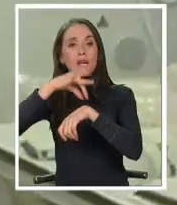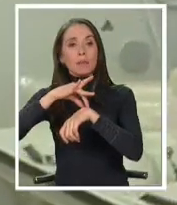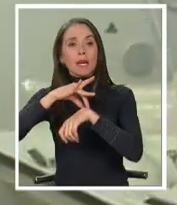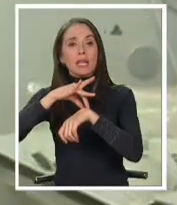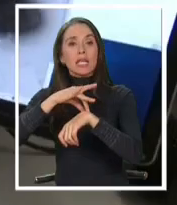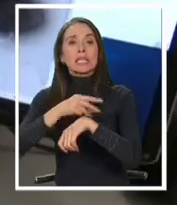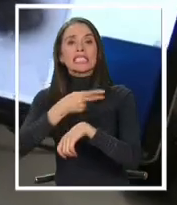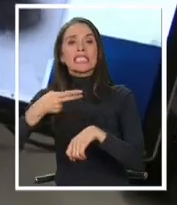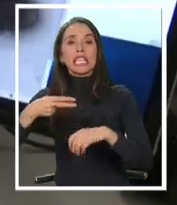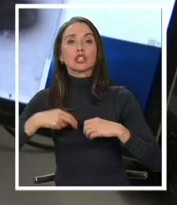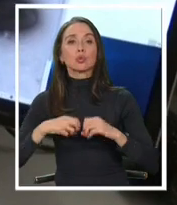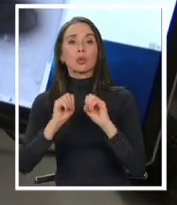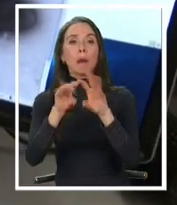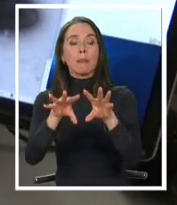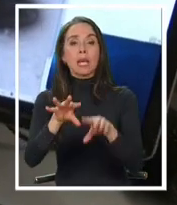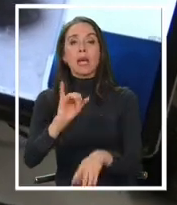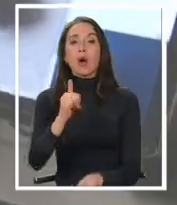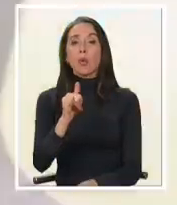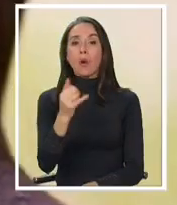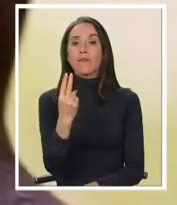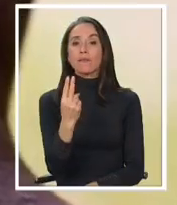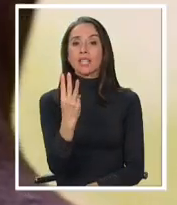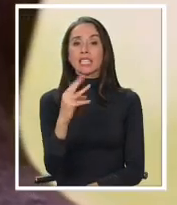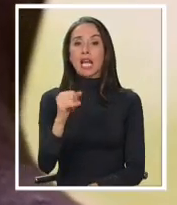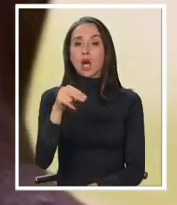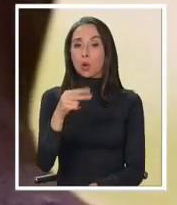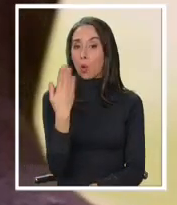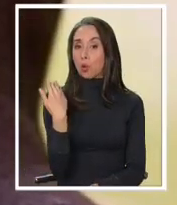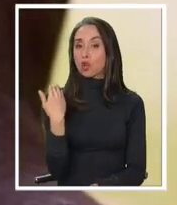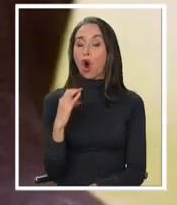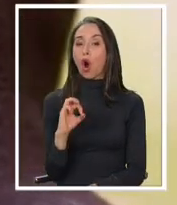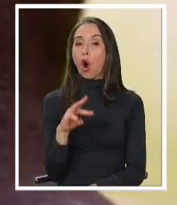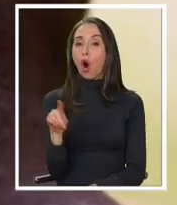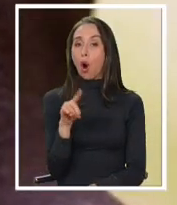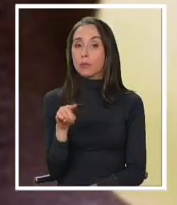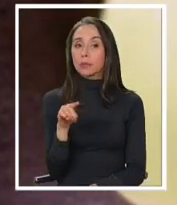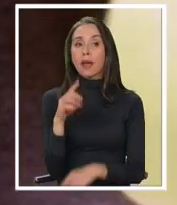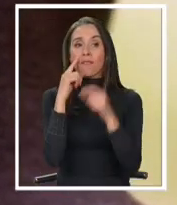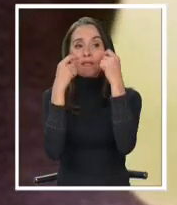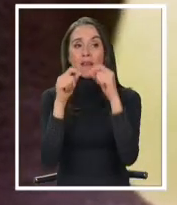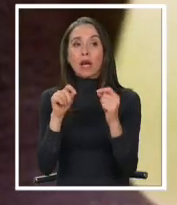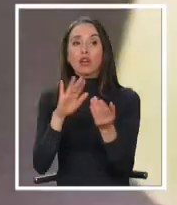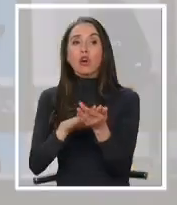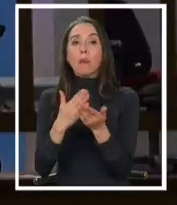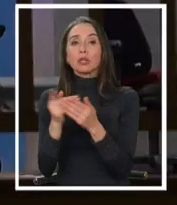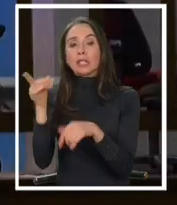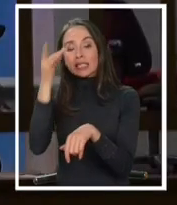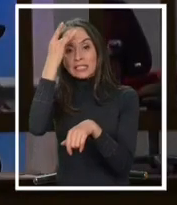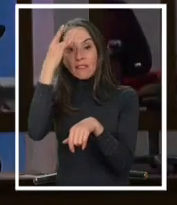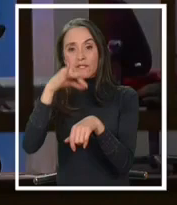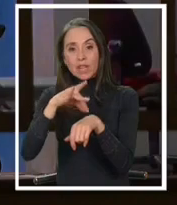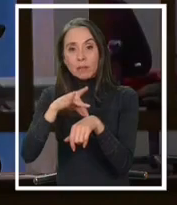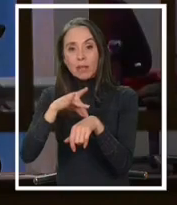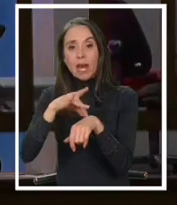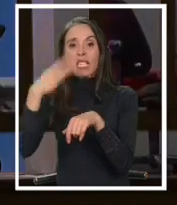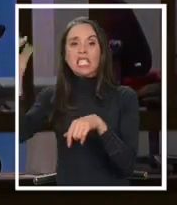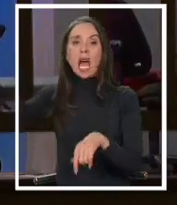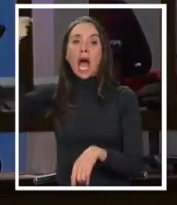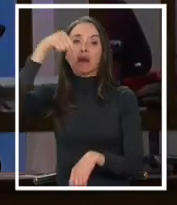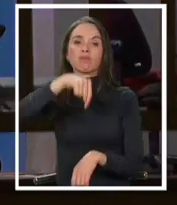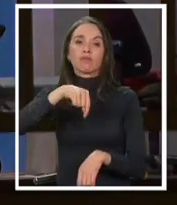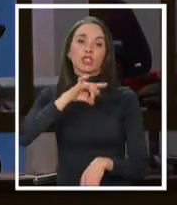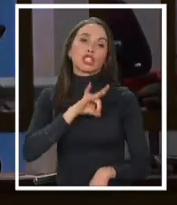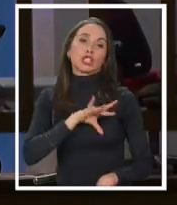de transmisión sexual. Para el jueves 23 de junio, el organismo internacional evaluará el estado de esta enfermedad que ya llegó a Chile.